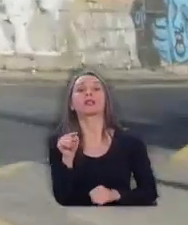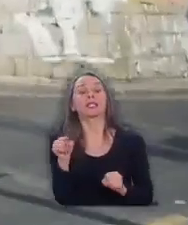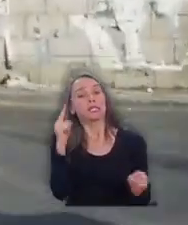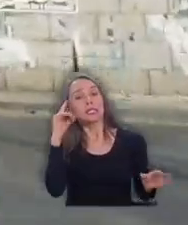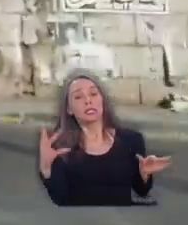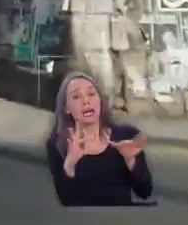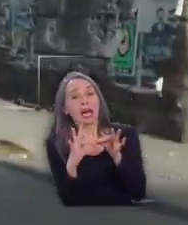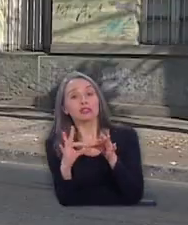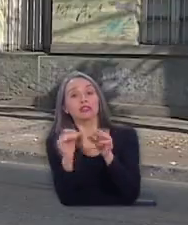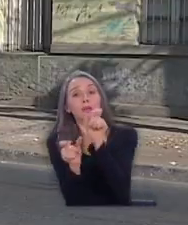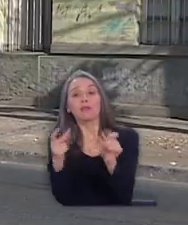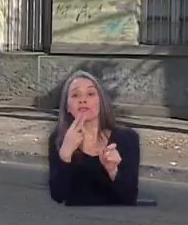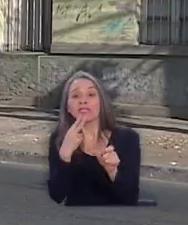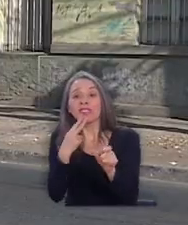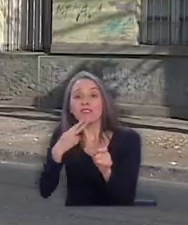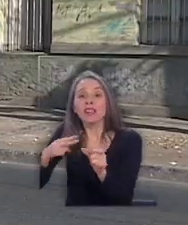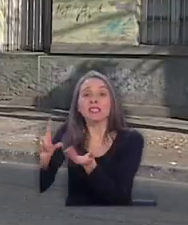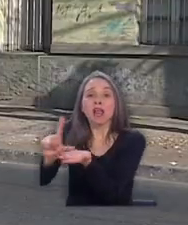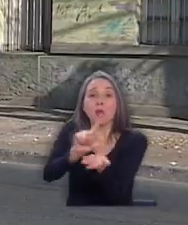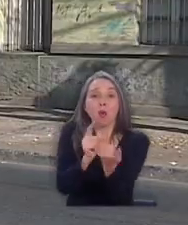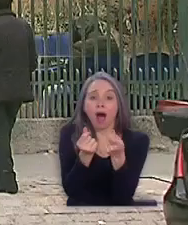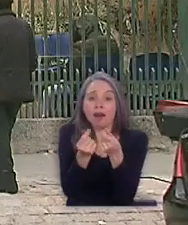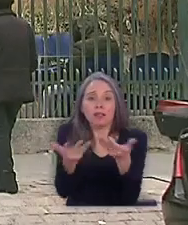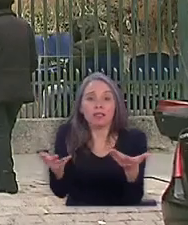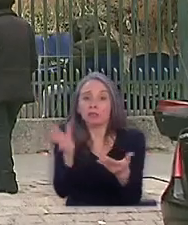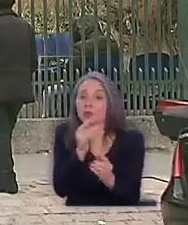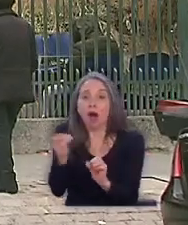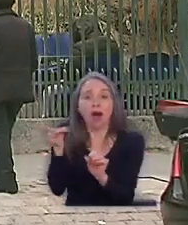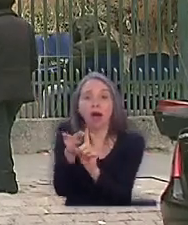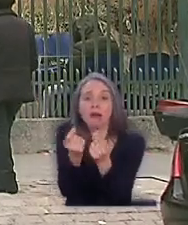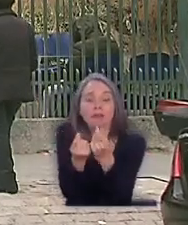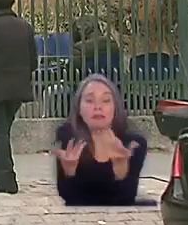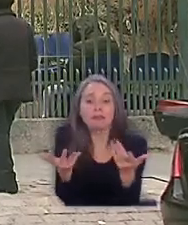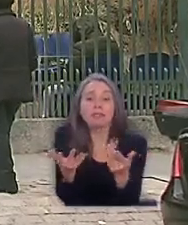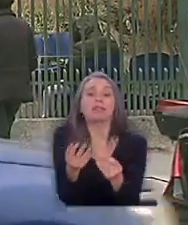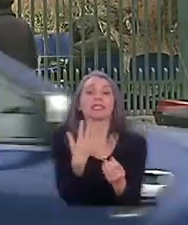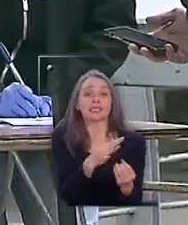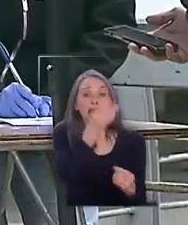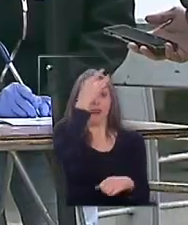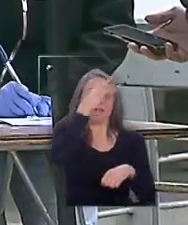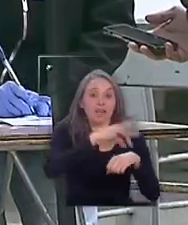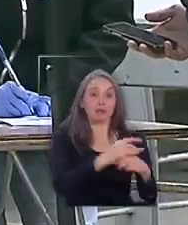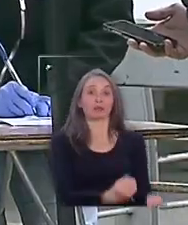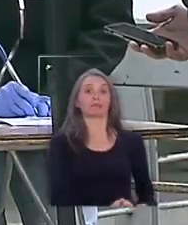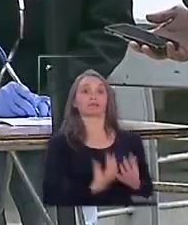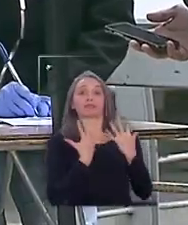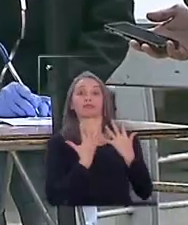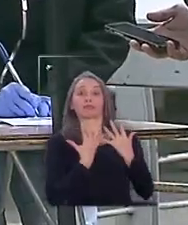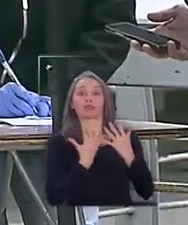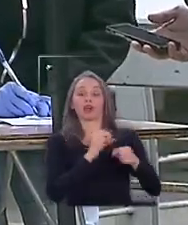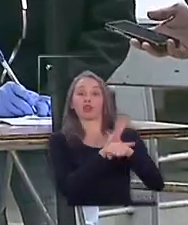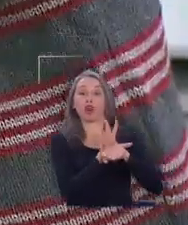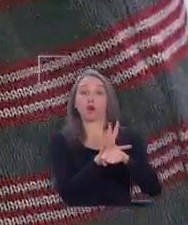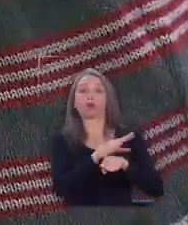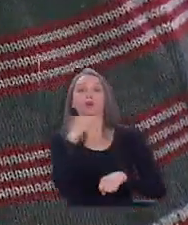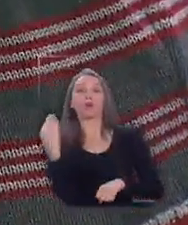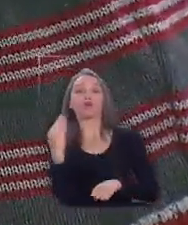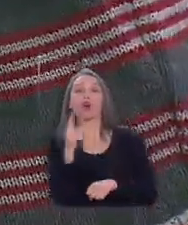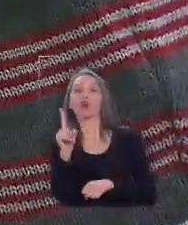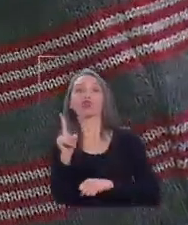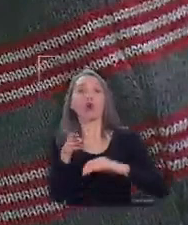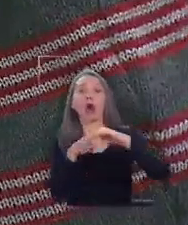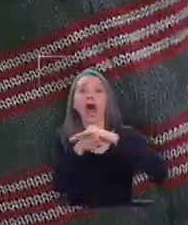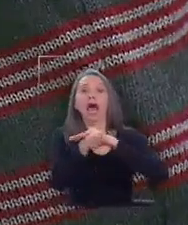asocian a la vulnerabilidad social, dicen expertos. Pacientes que tras contraer el virus han muerto porque jamás tuvieron un rápido